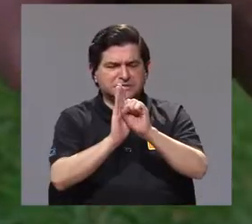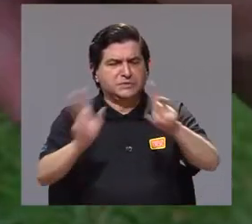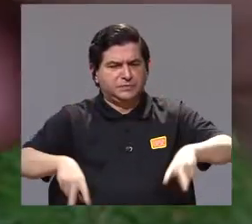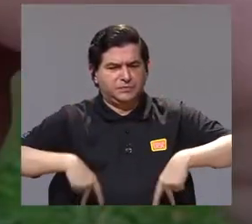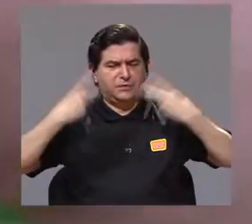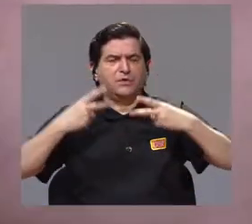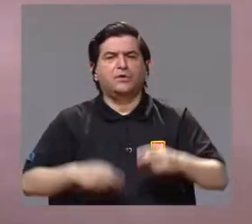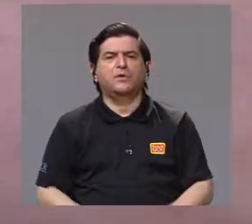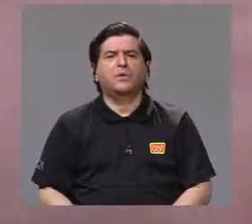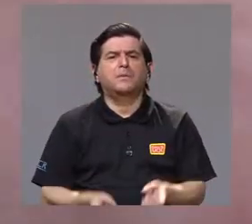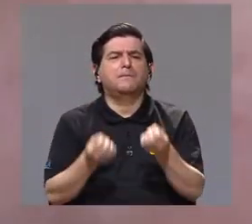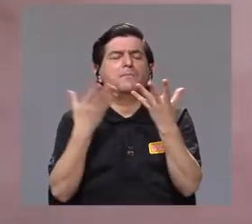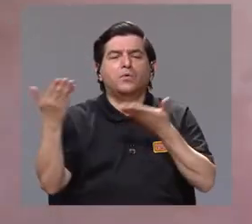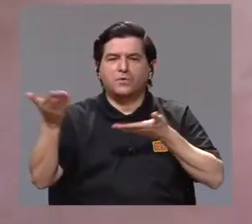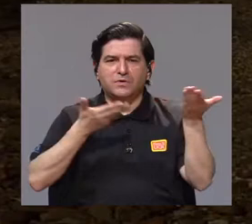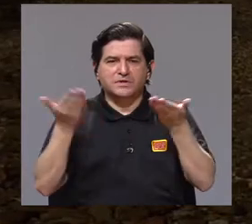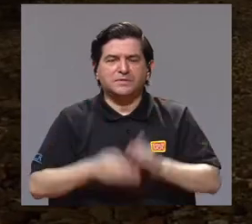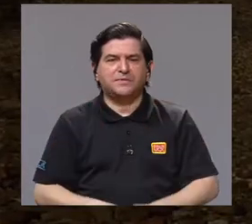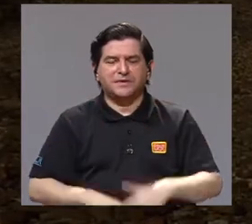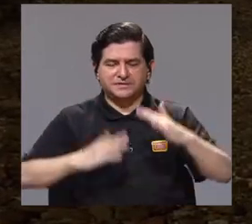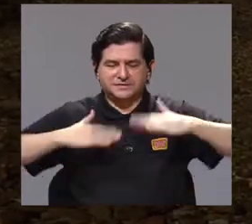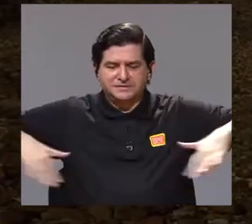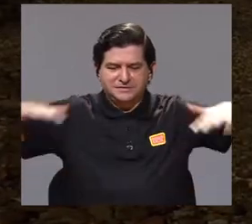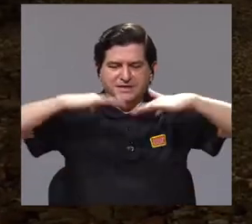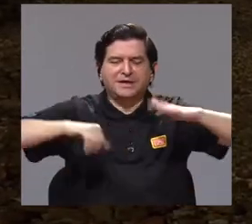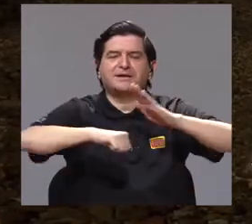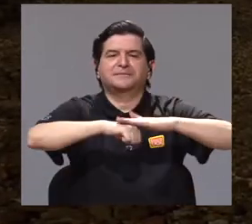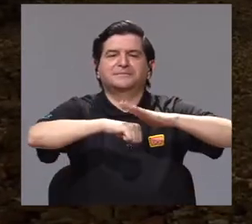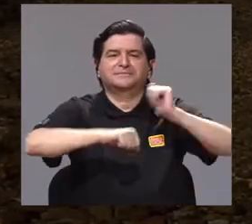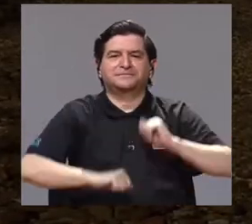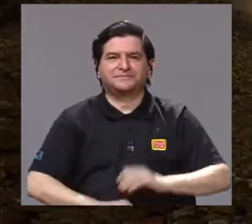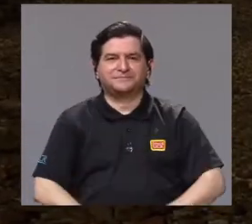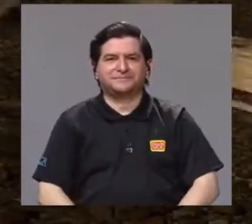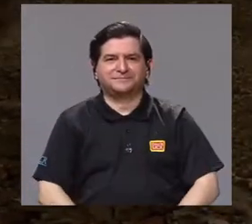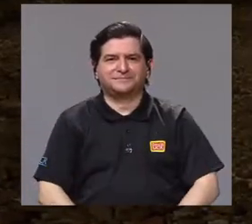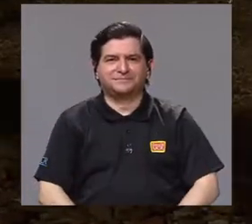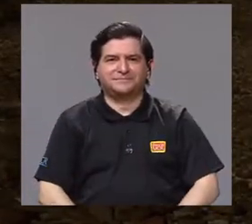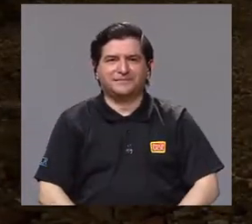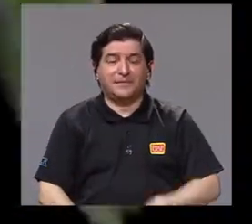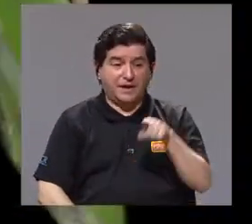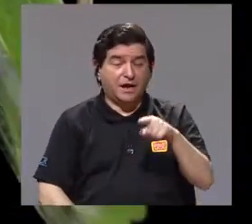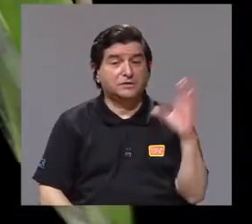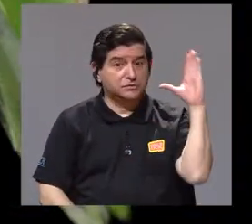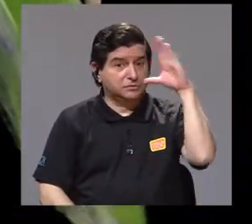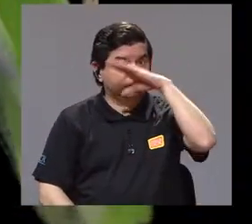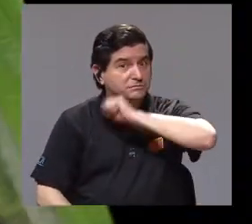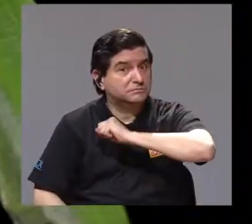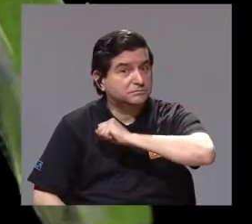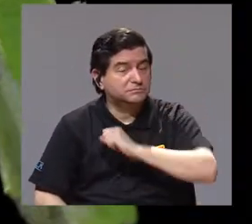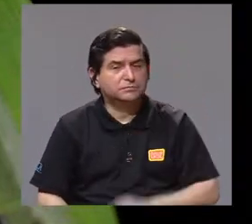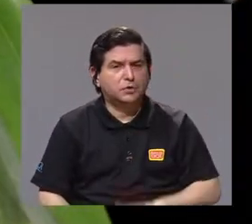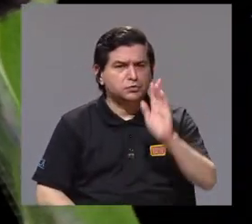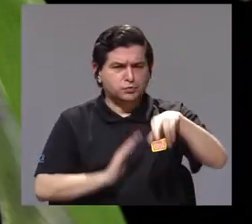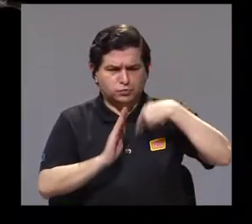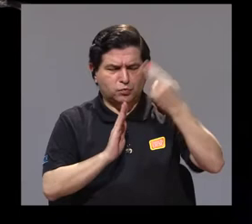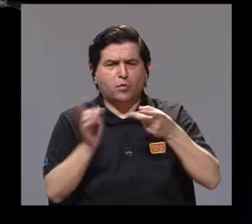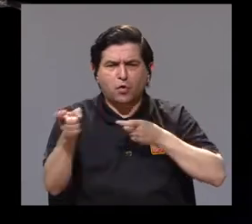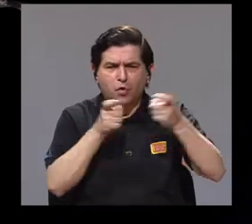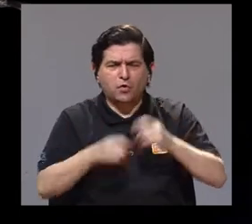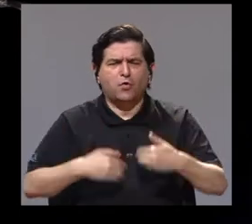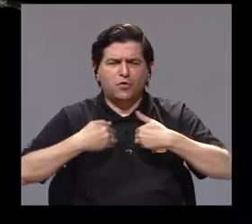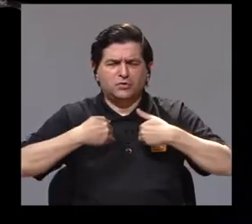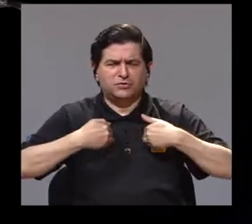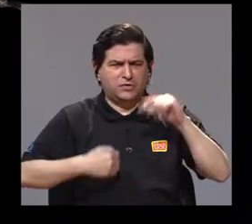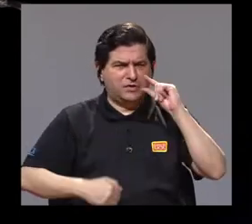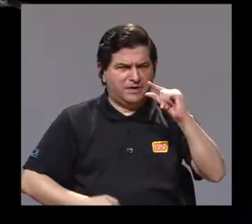es sinónimo de vida y brinda múltiples servicios al medio ambiente. Música Esto se puede apreciar en